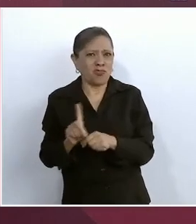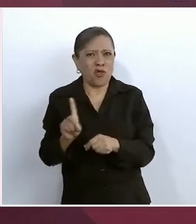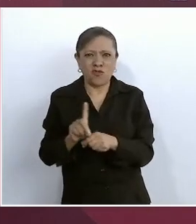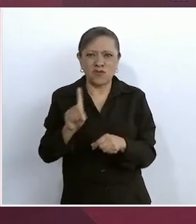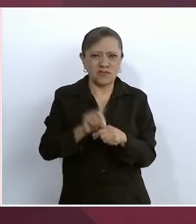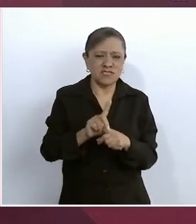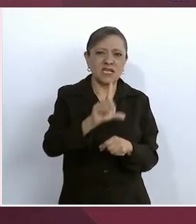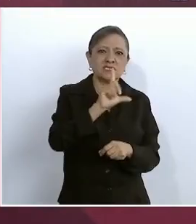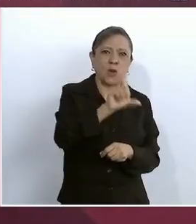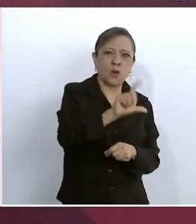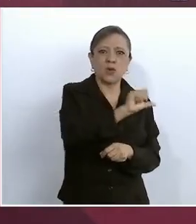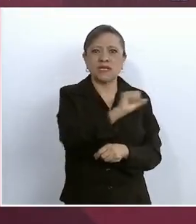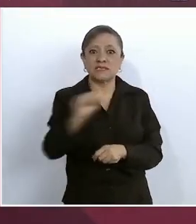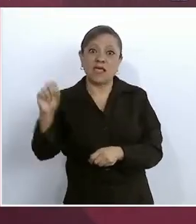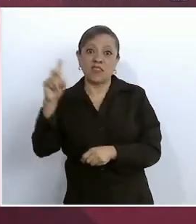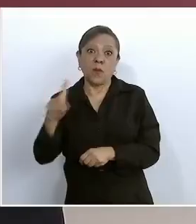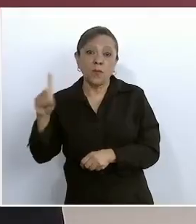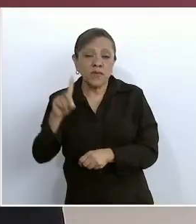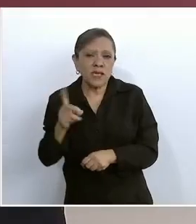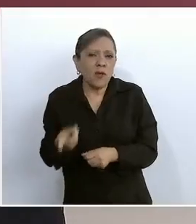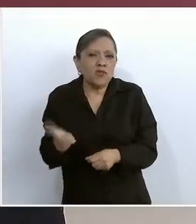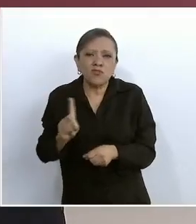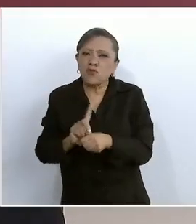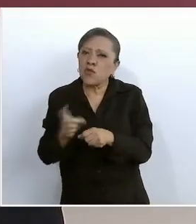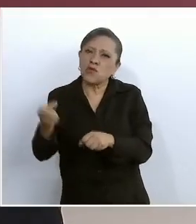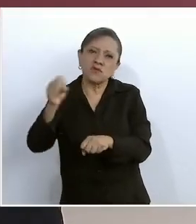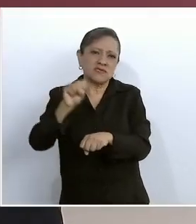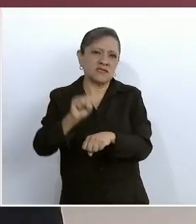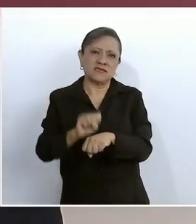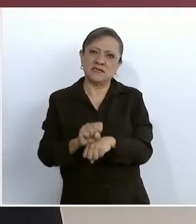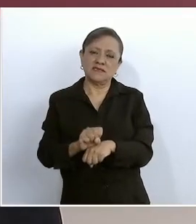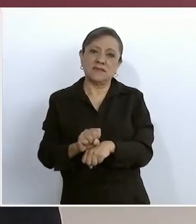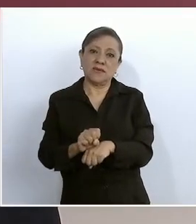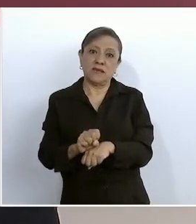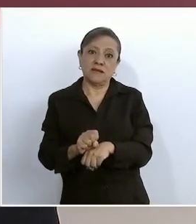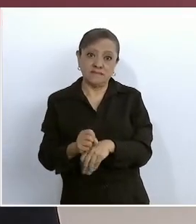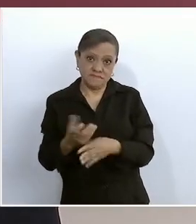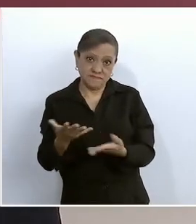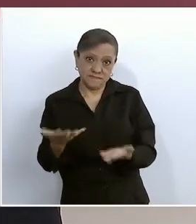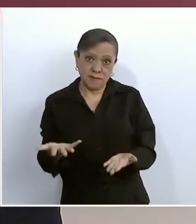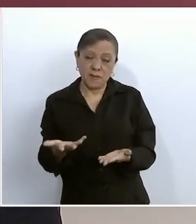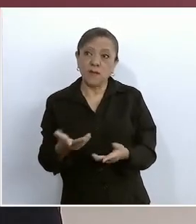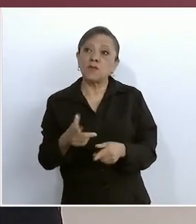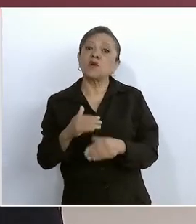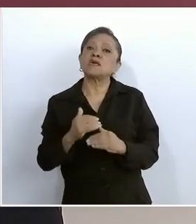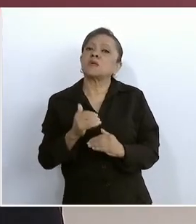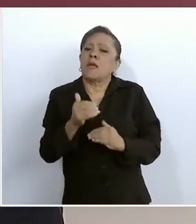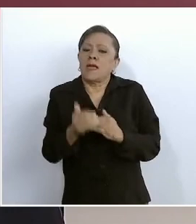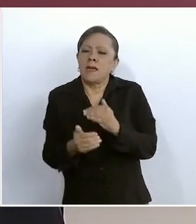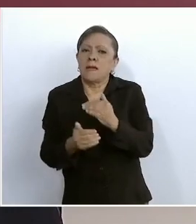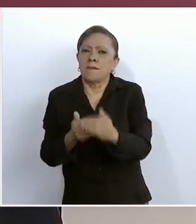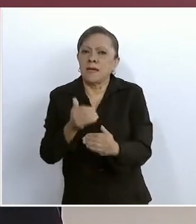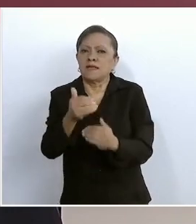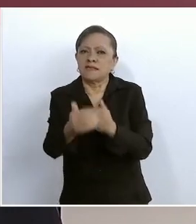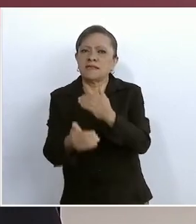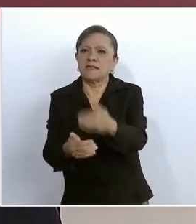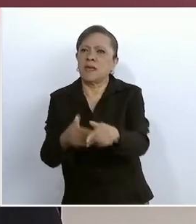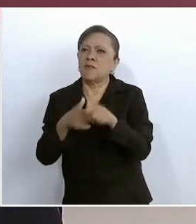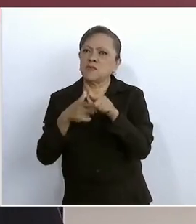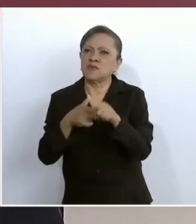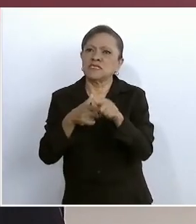de la semana. Entonces, vamos a seguir avanzando con este